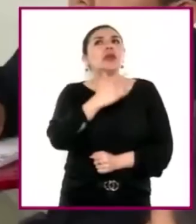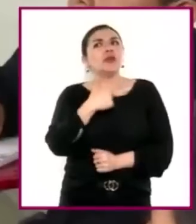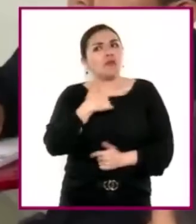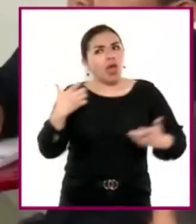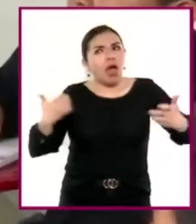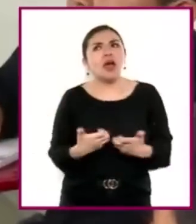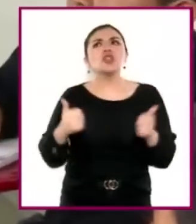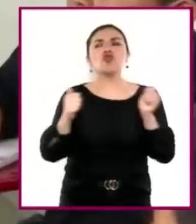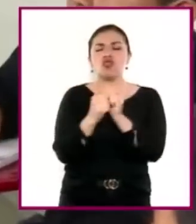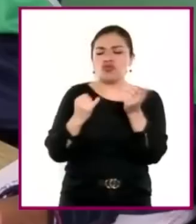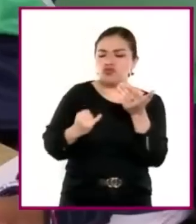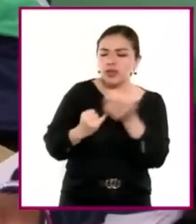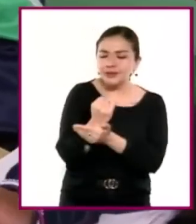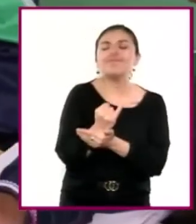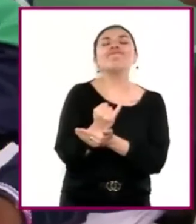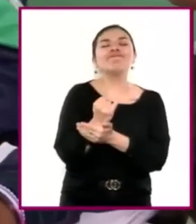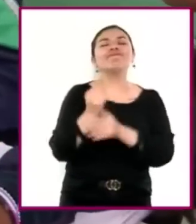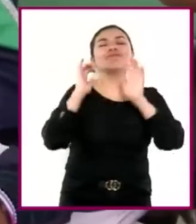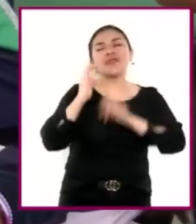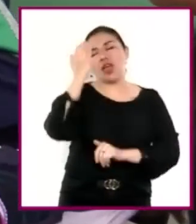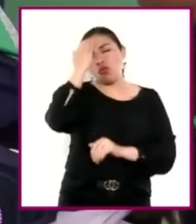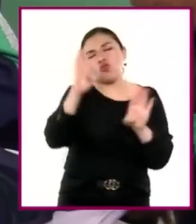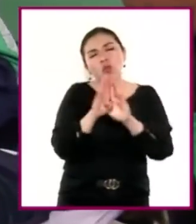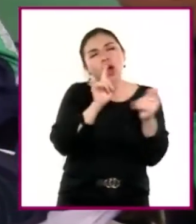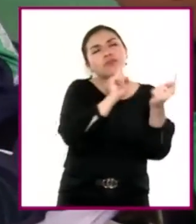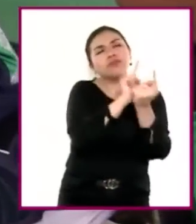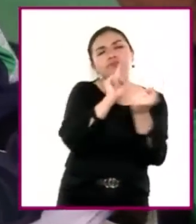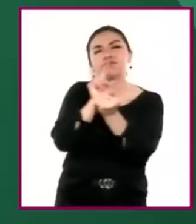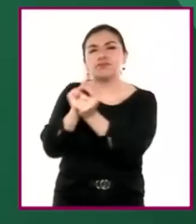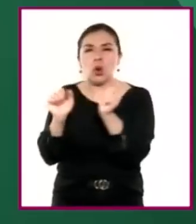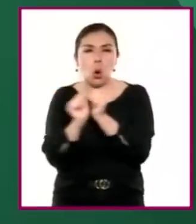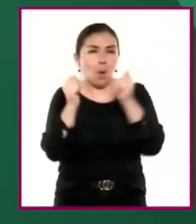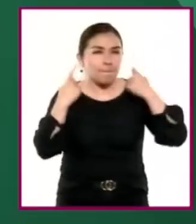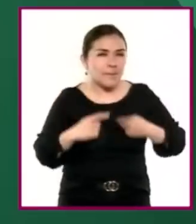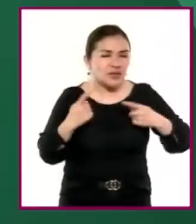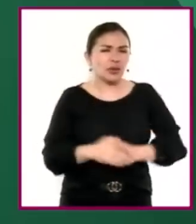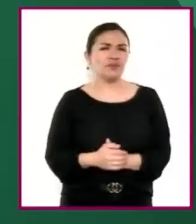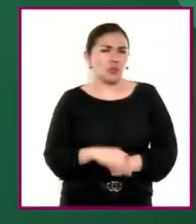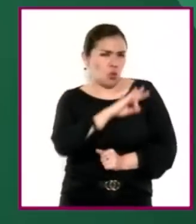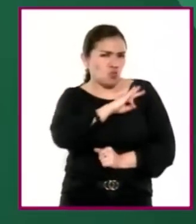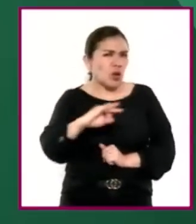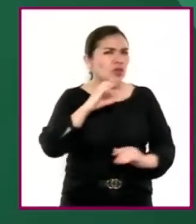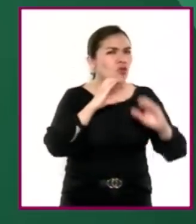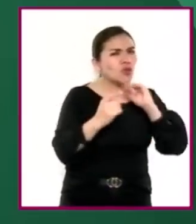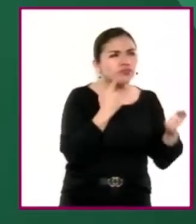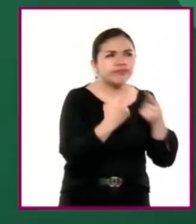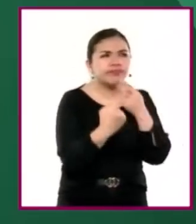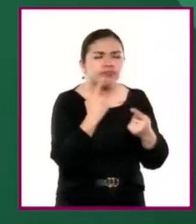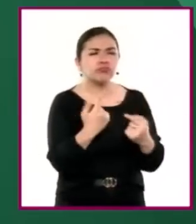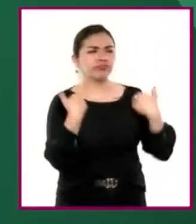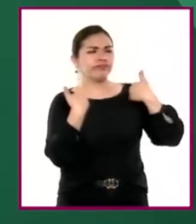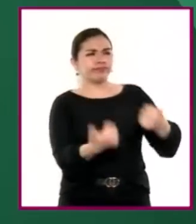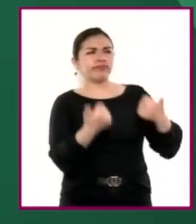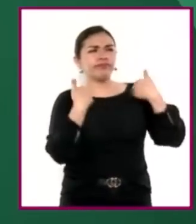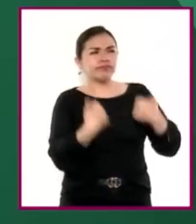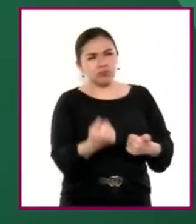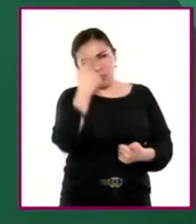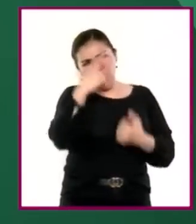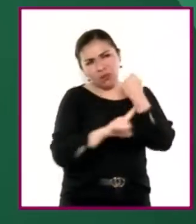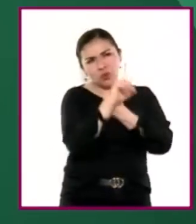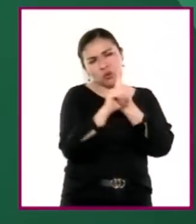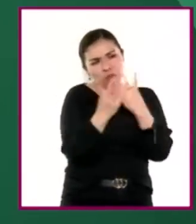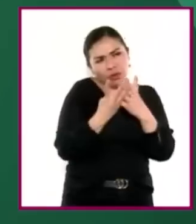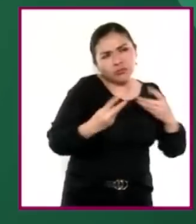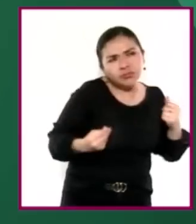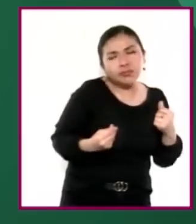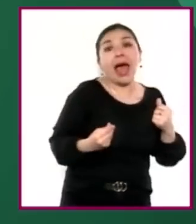su actuar al tomar decisiones y relacionarse con las demás personas. La capacidad de dialogar, la disposición a comprender, mediar